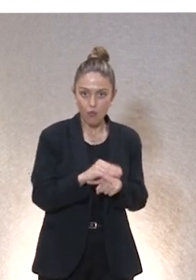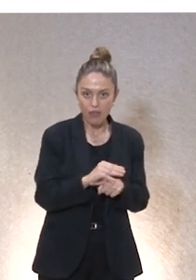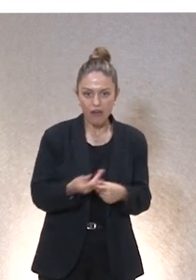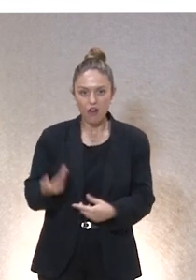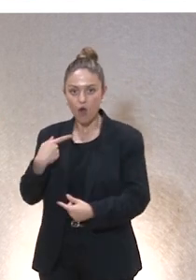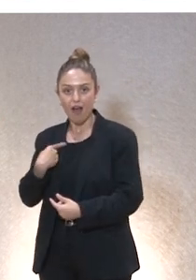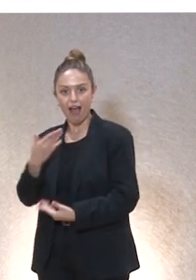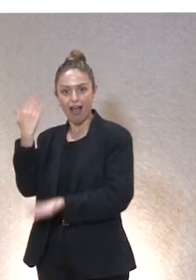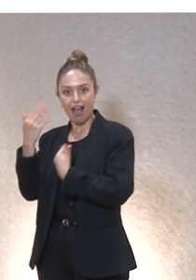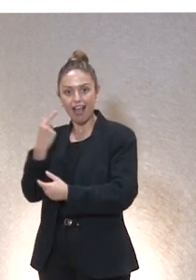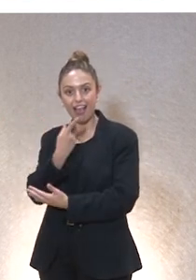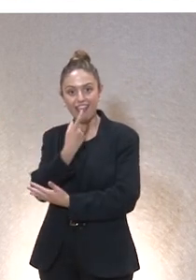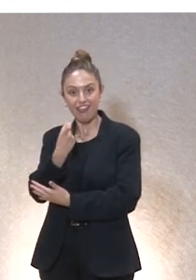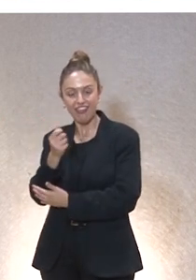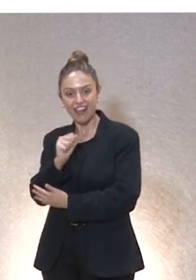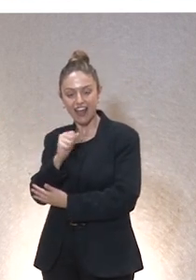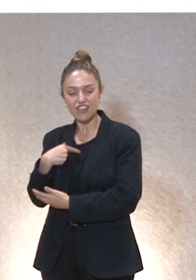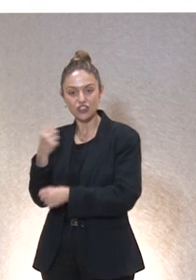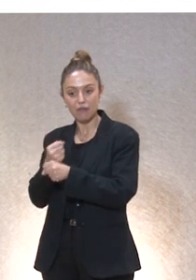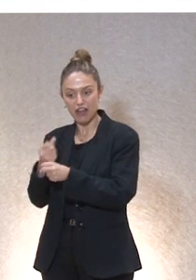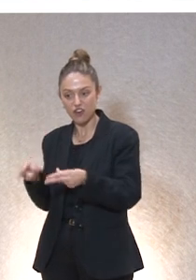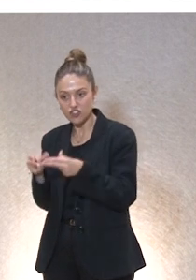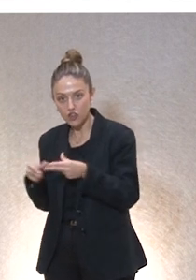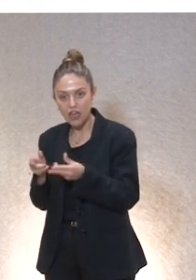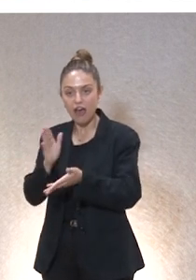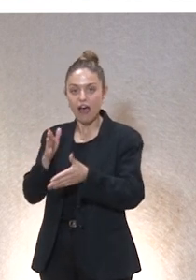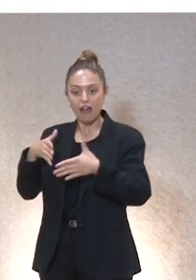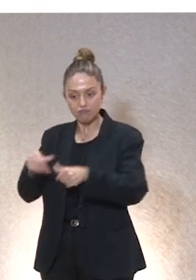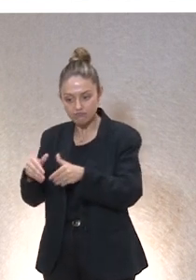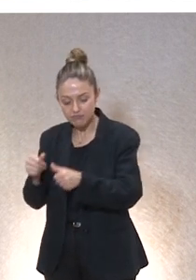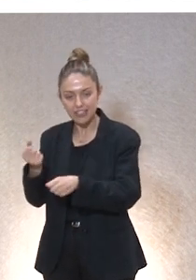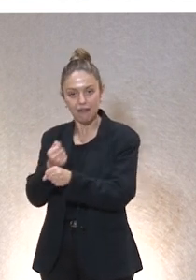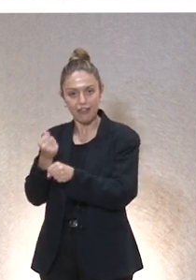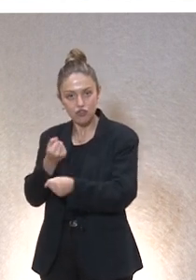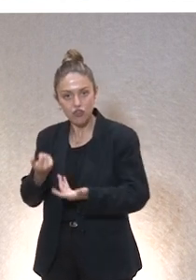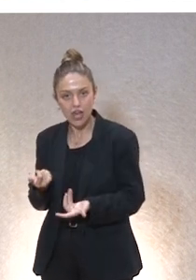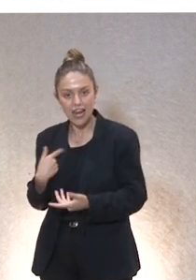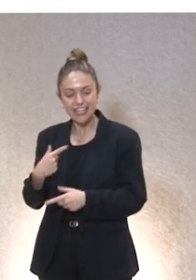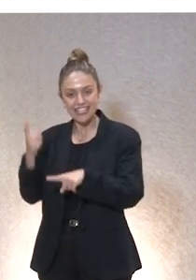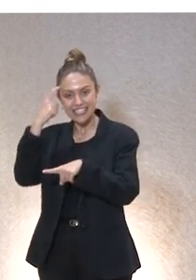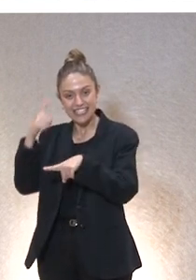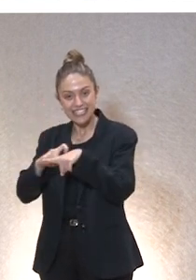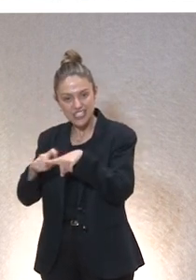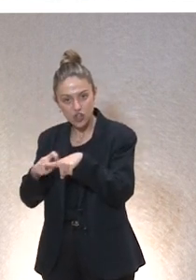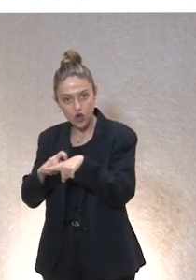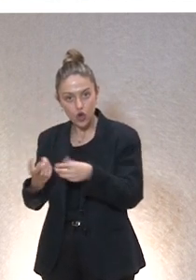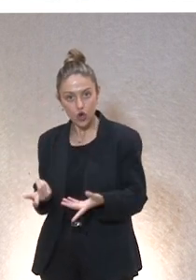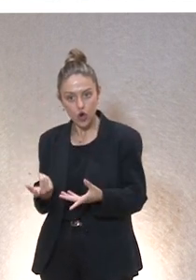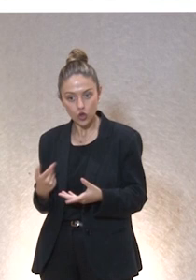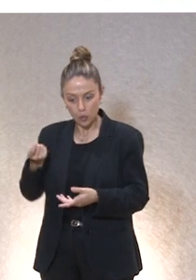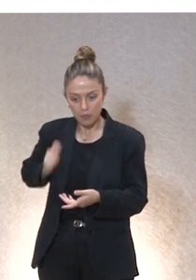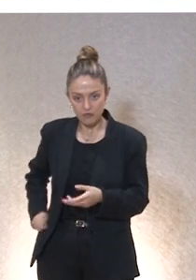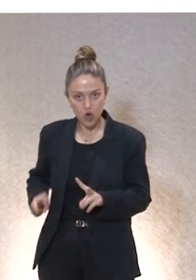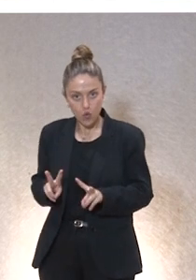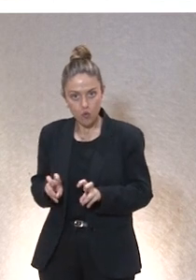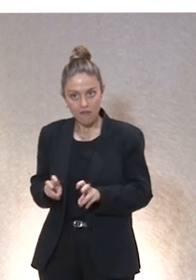hablaba de trabajador social, un fisioterapeuta, un trabajador social, los psicólogos, es una profesión ultramoderna,